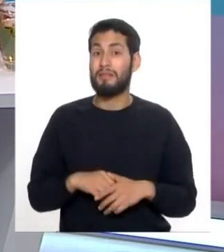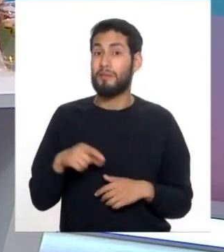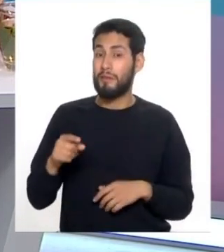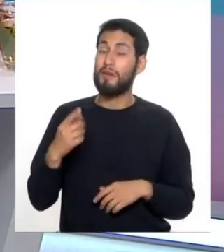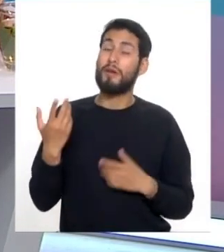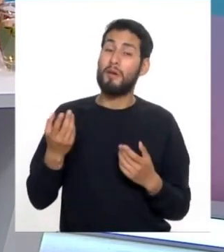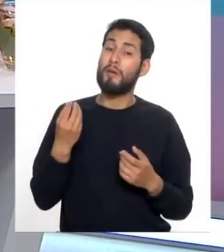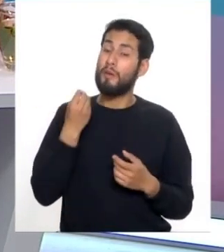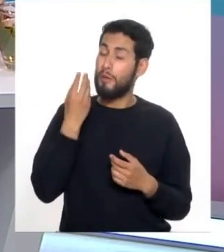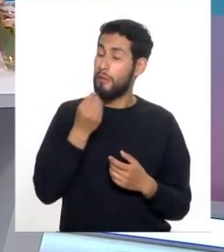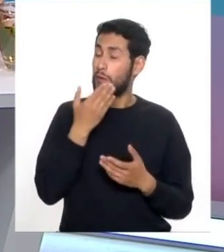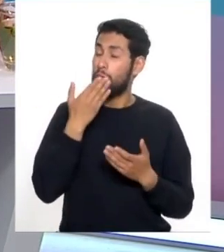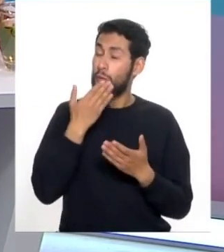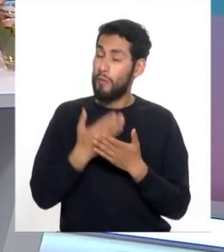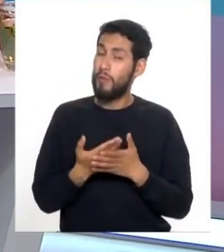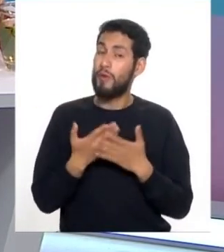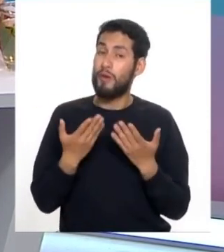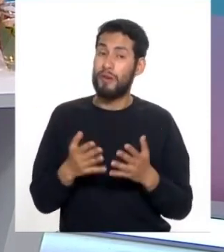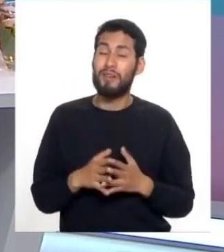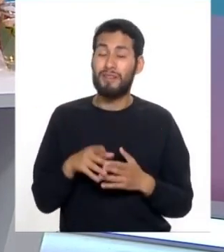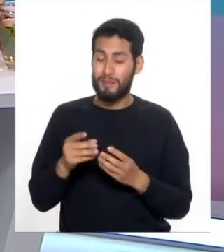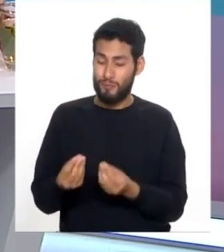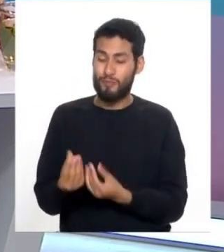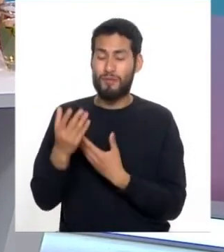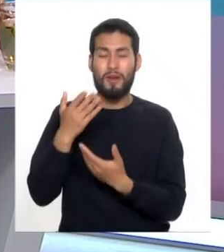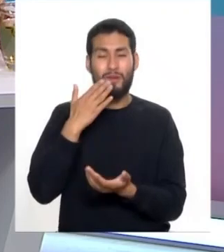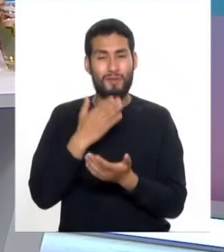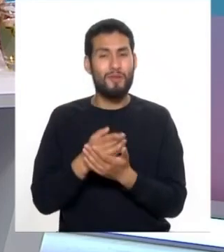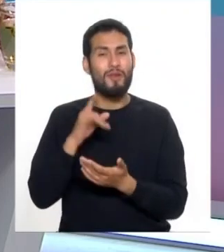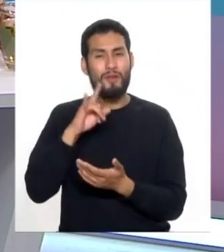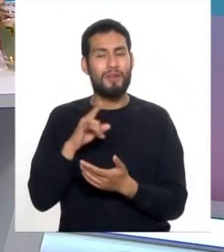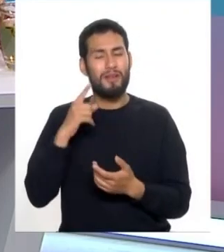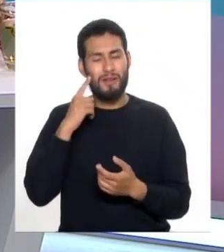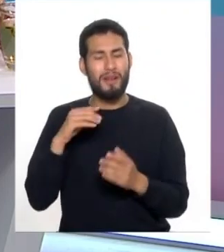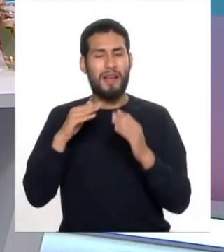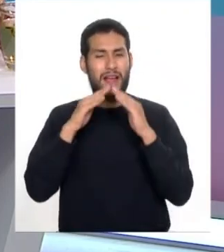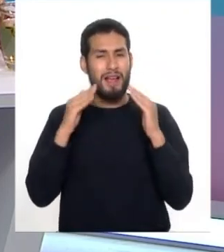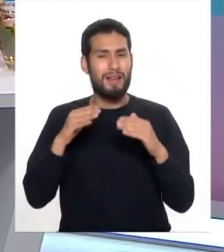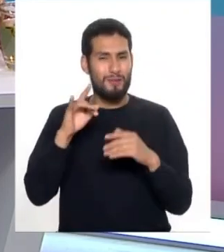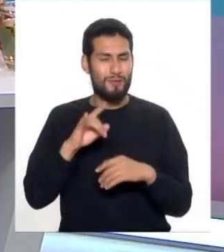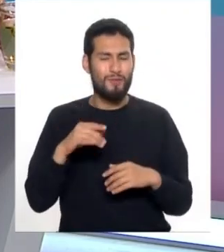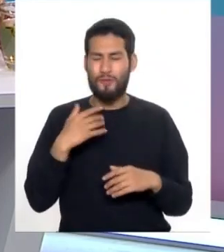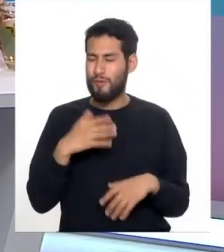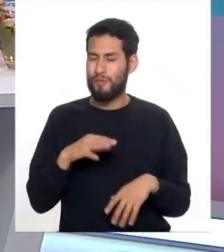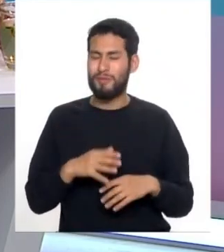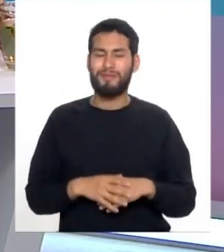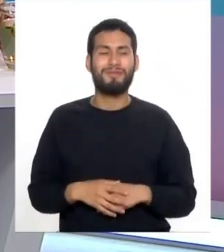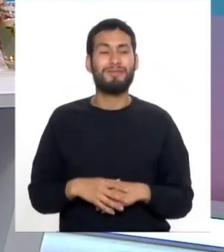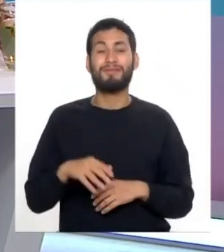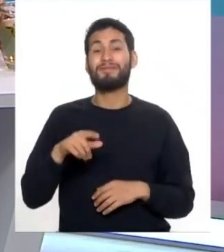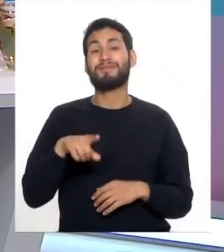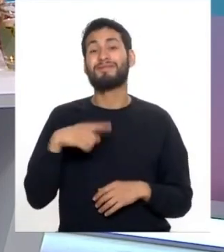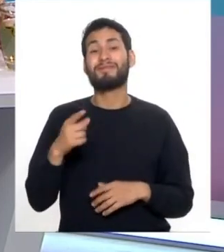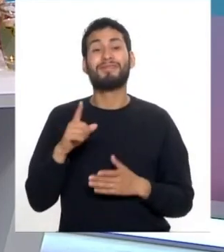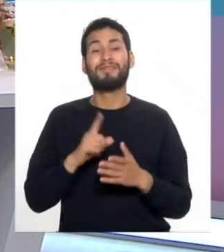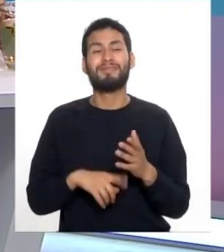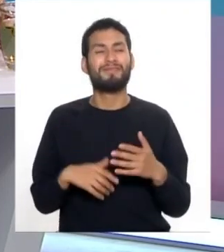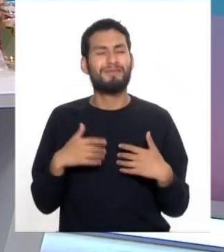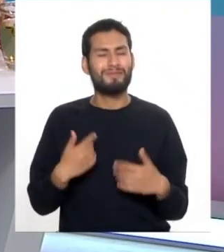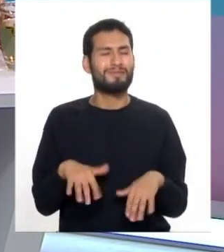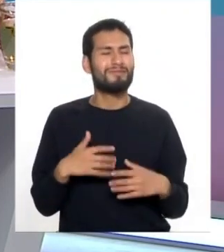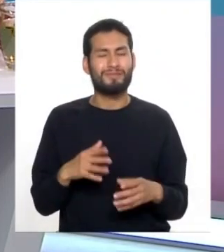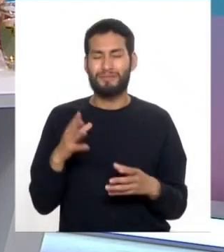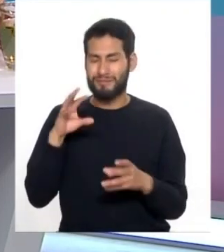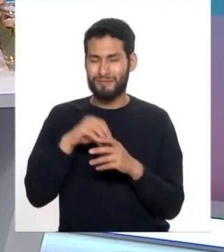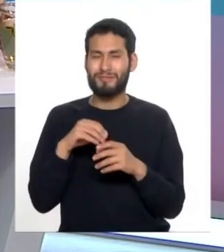planta muy útil que debemos tener siempre en el hogar y otra de las plantas fabulosas es un gol por su